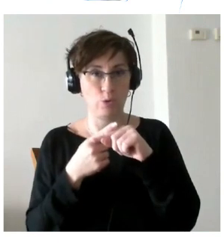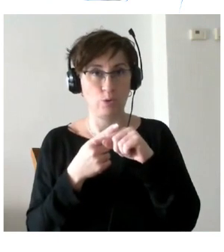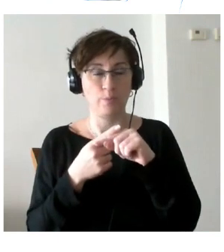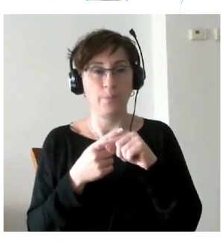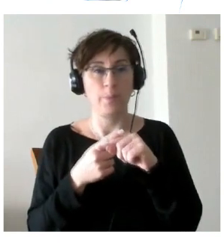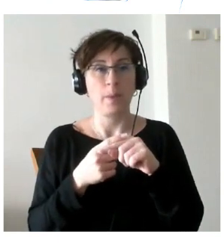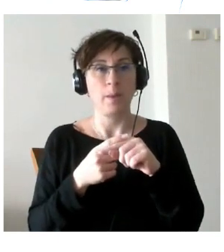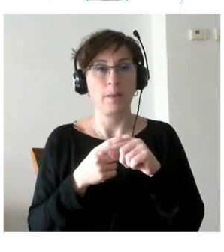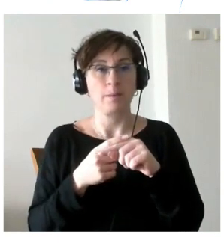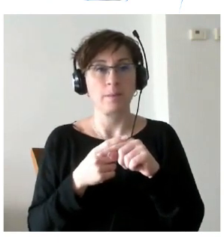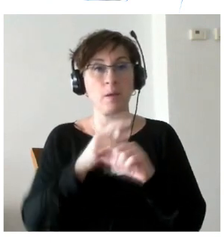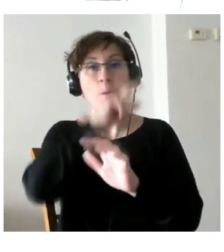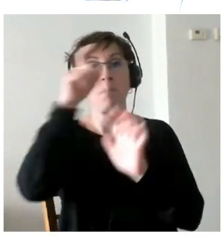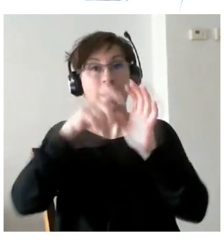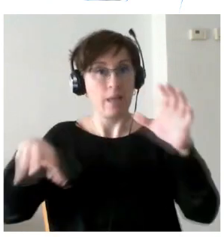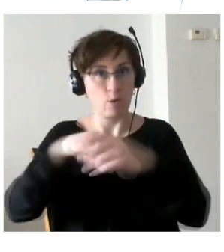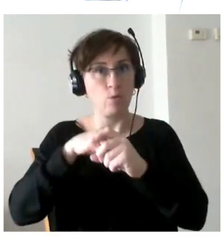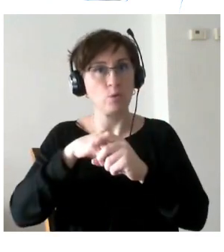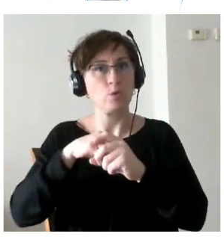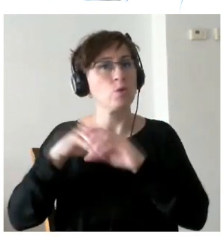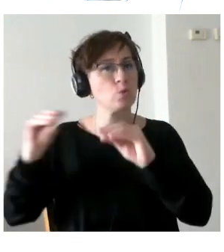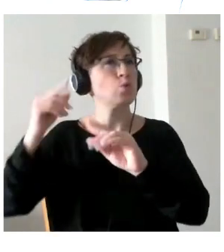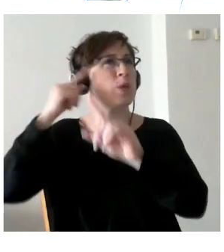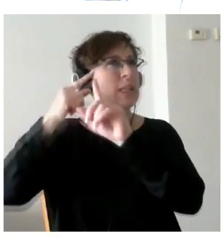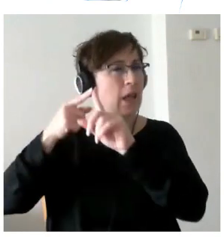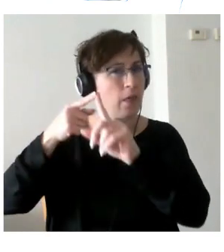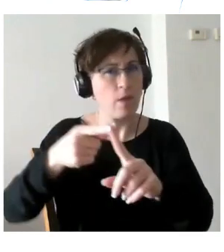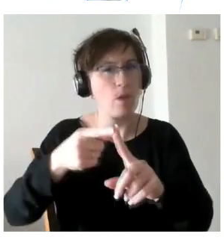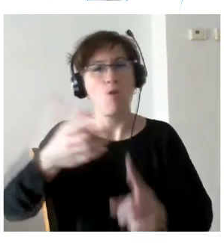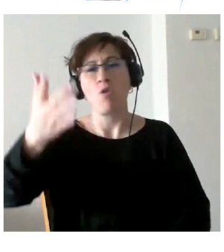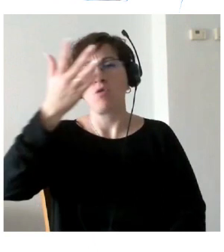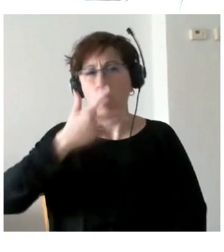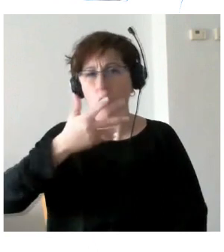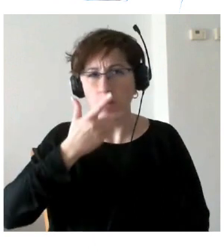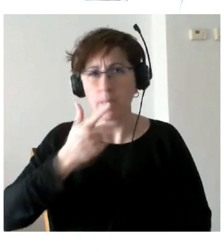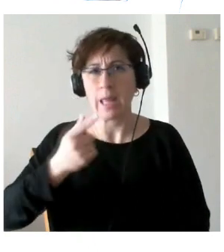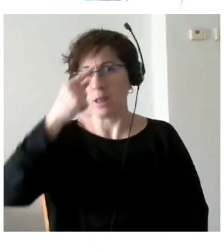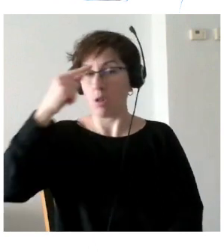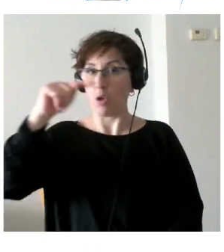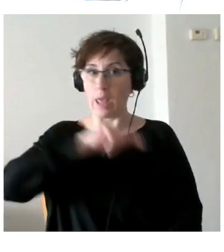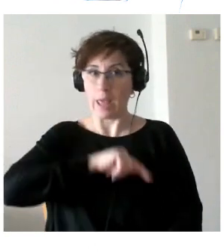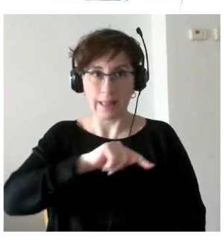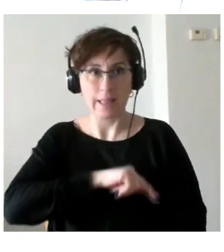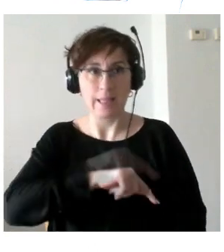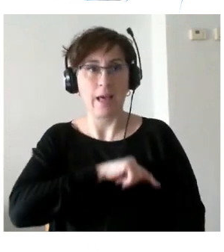tiene una intención, tiene un conocimiento, tiene una ética desde la cual desarrolla su intervención.